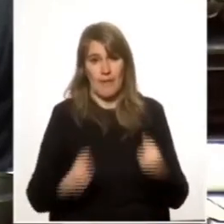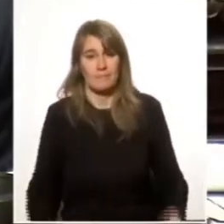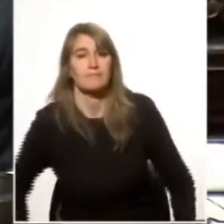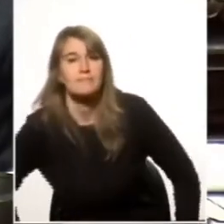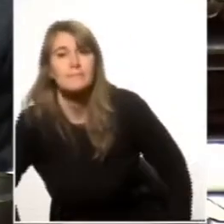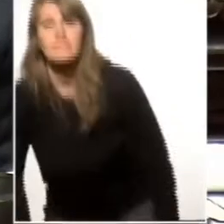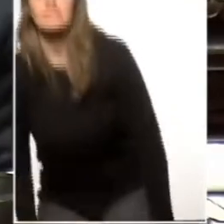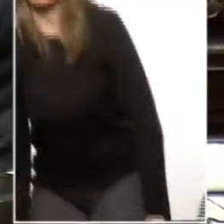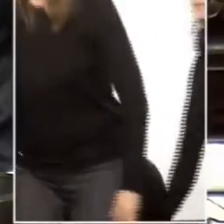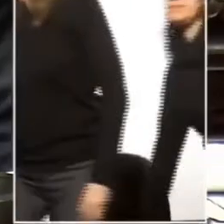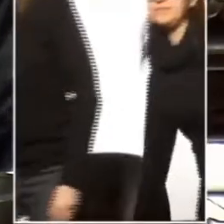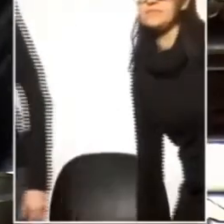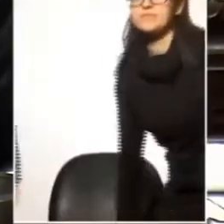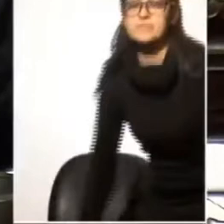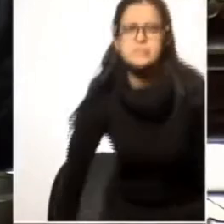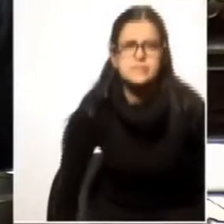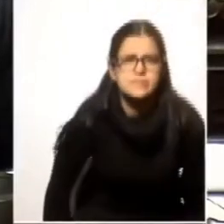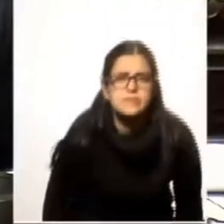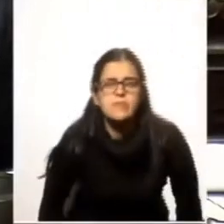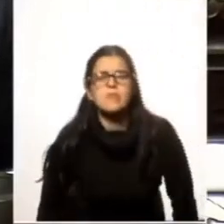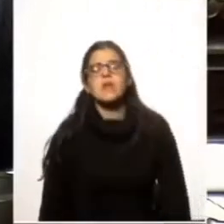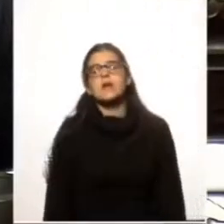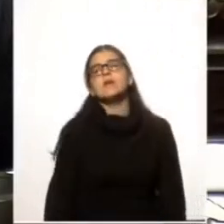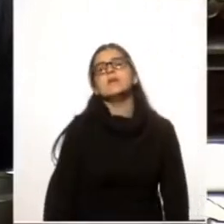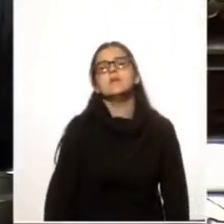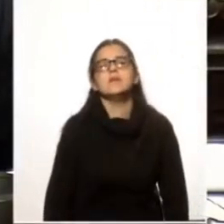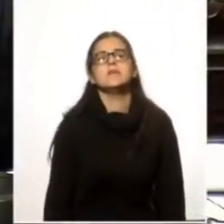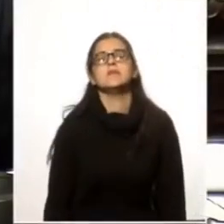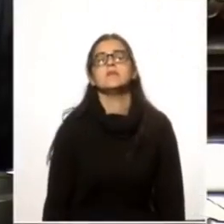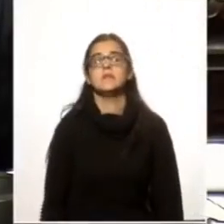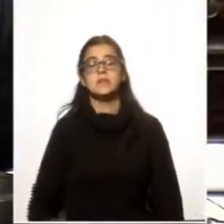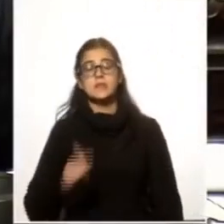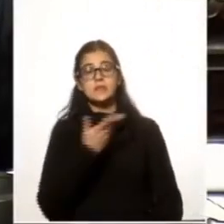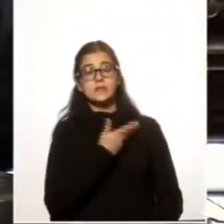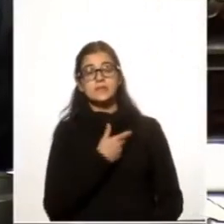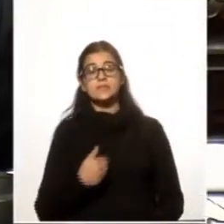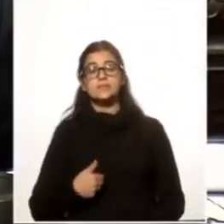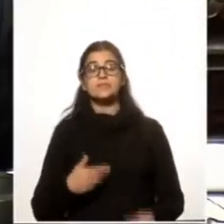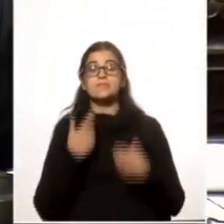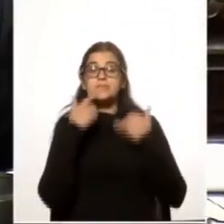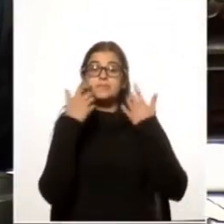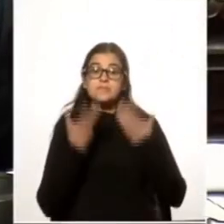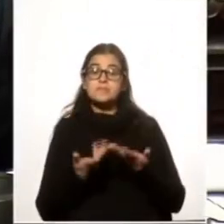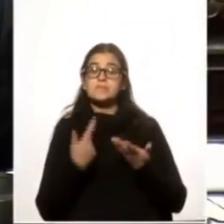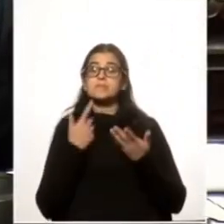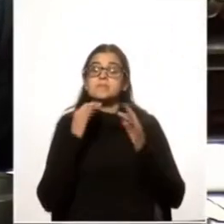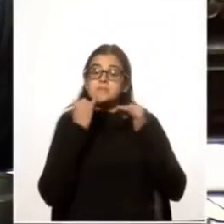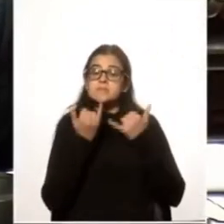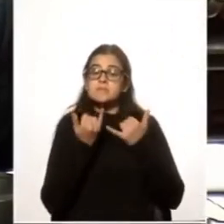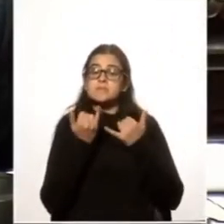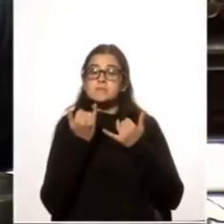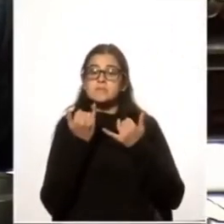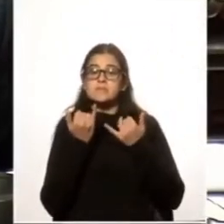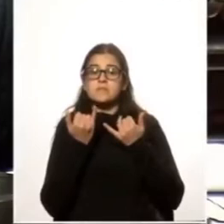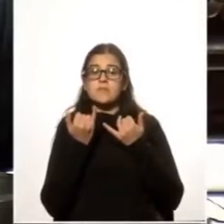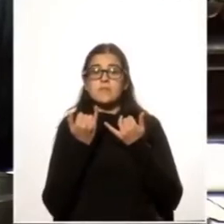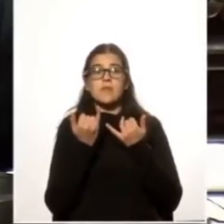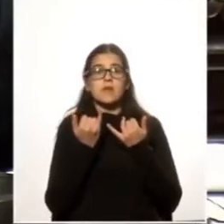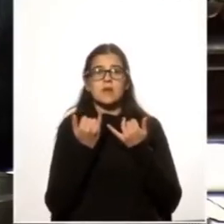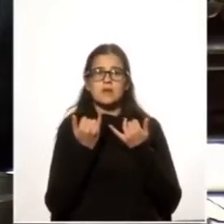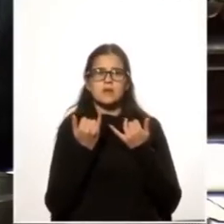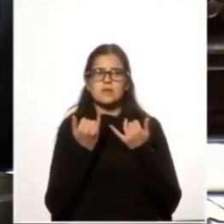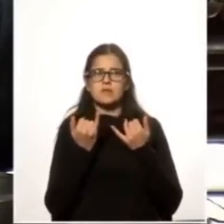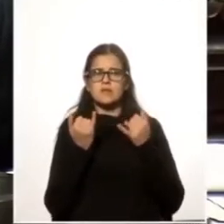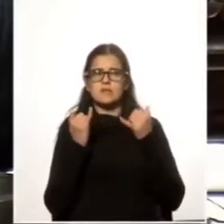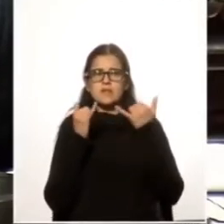Señor Presidente, me parece que se ha colocado al